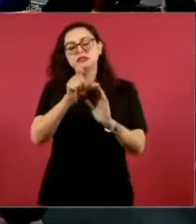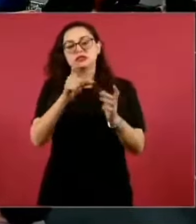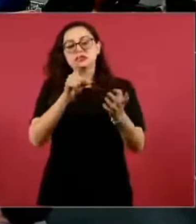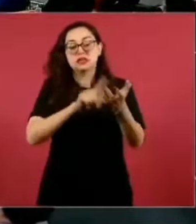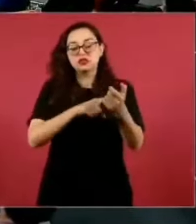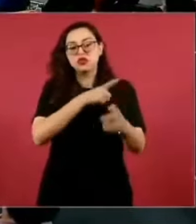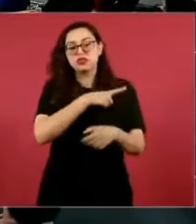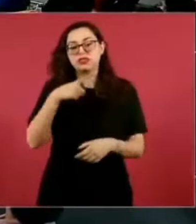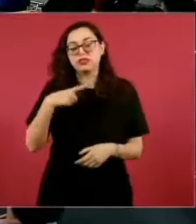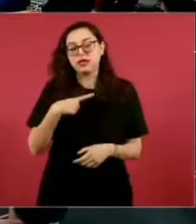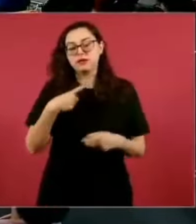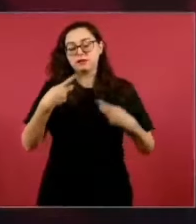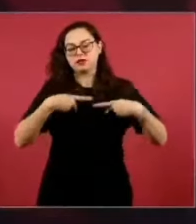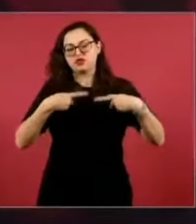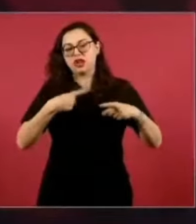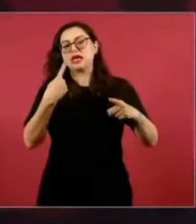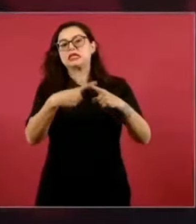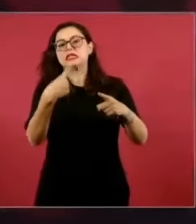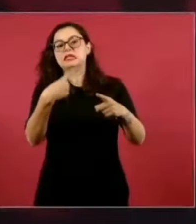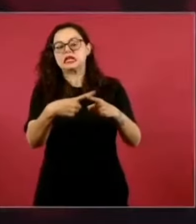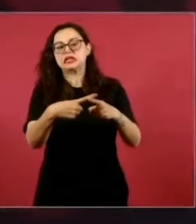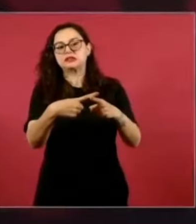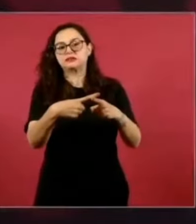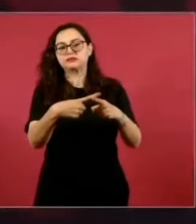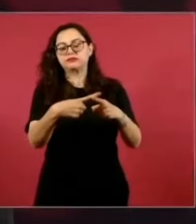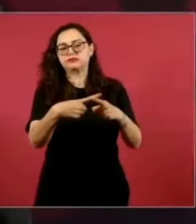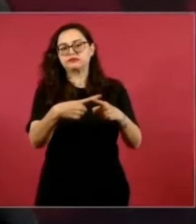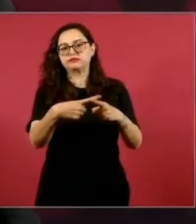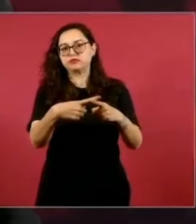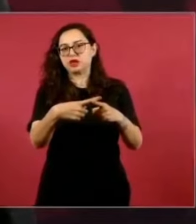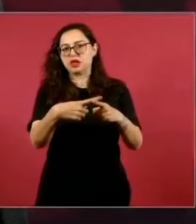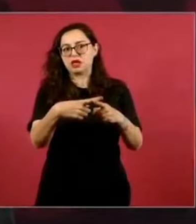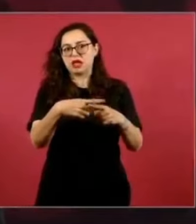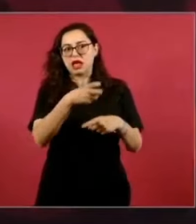tenemos que garantizar las libertades,